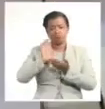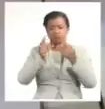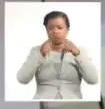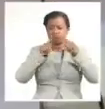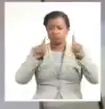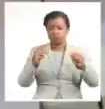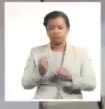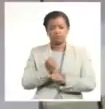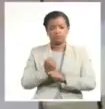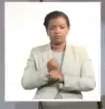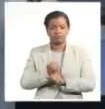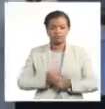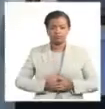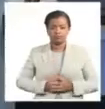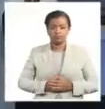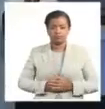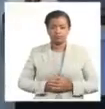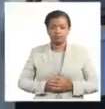consagración.